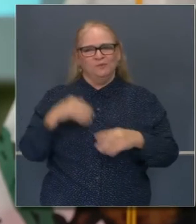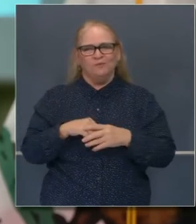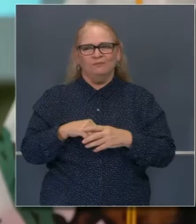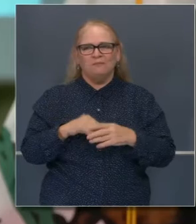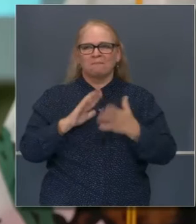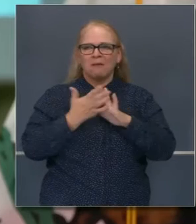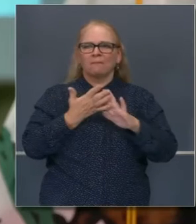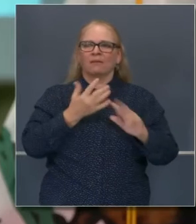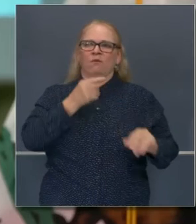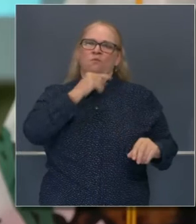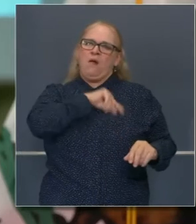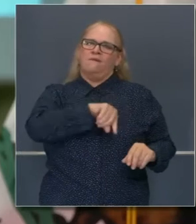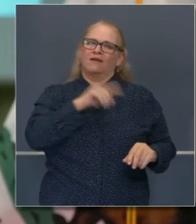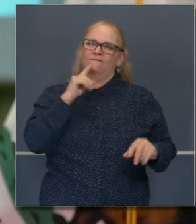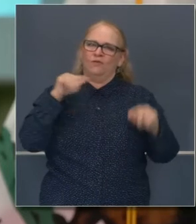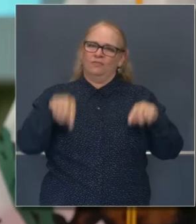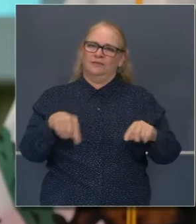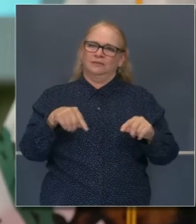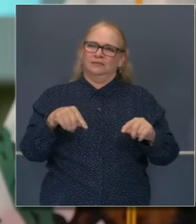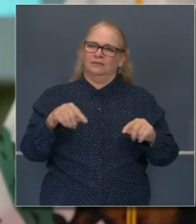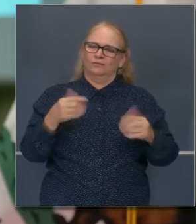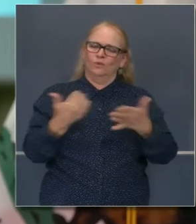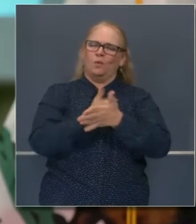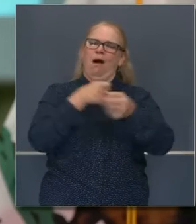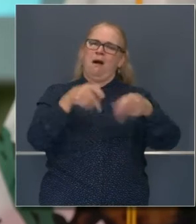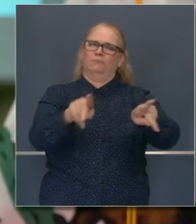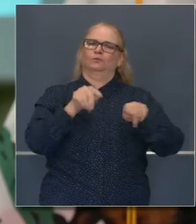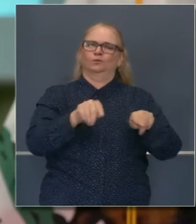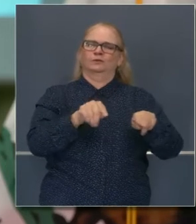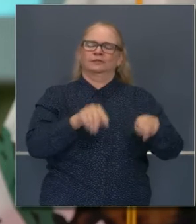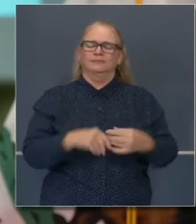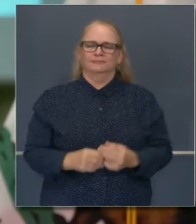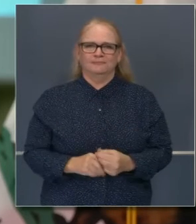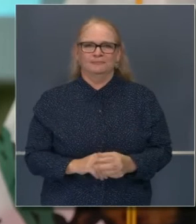para calificar para este tipo de oportunidad.